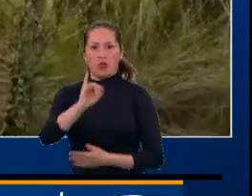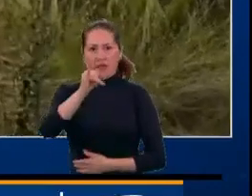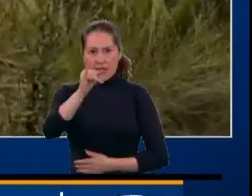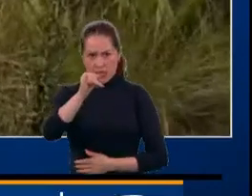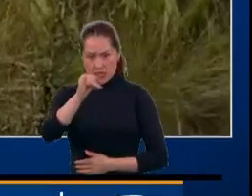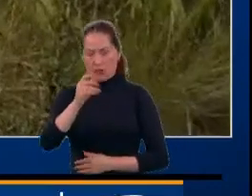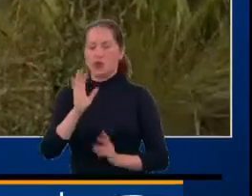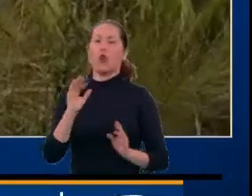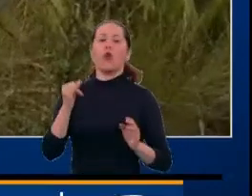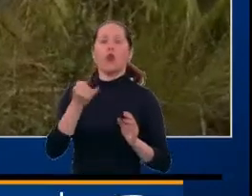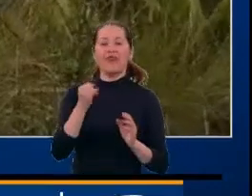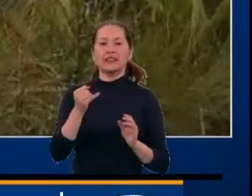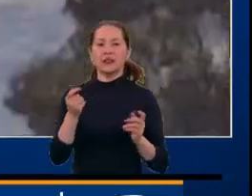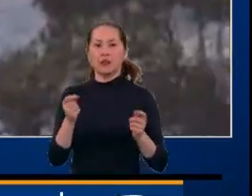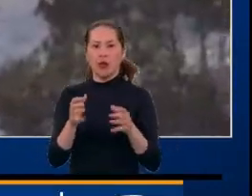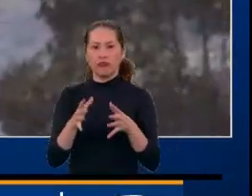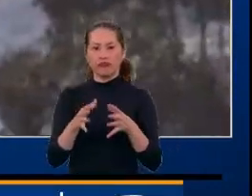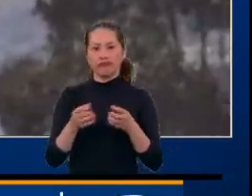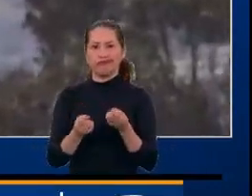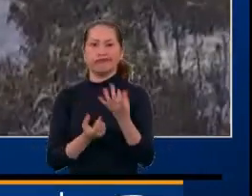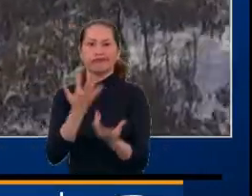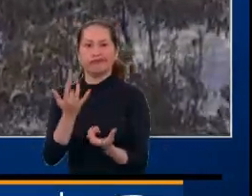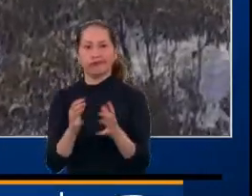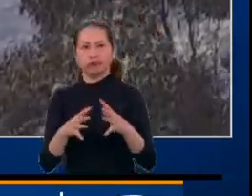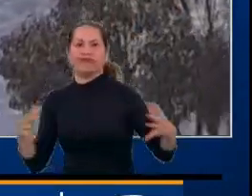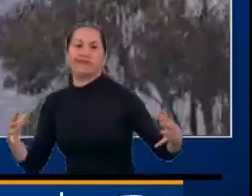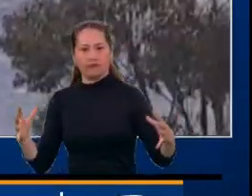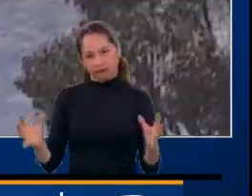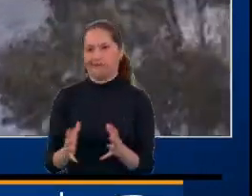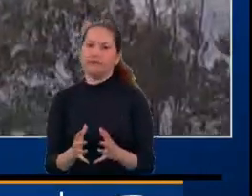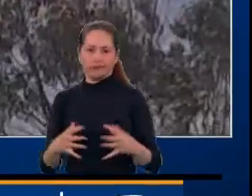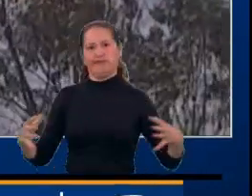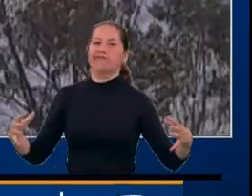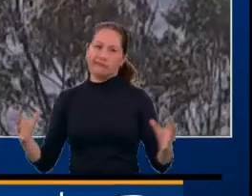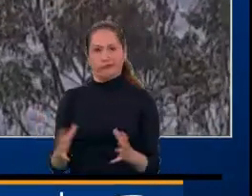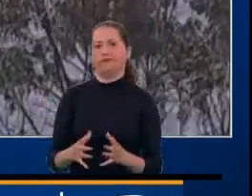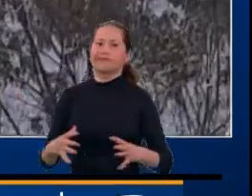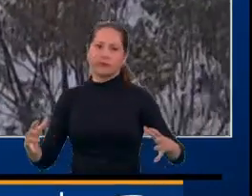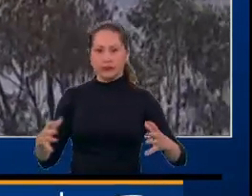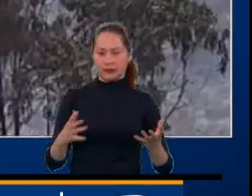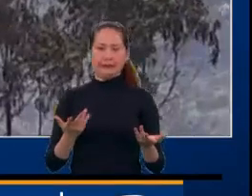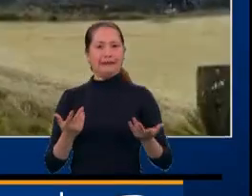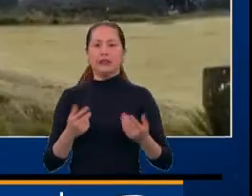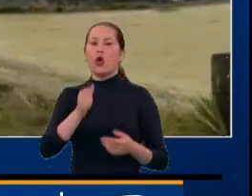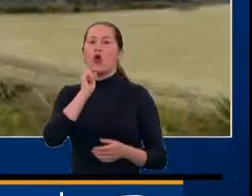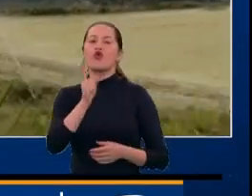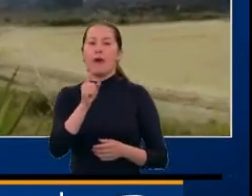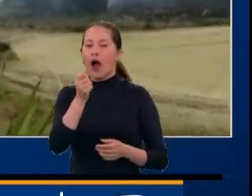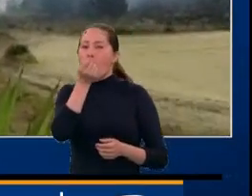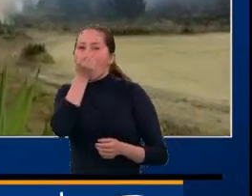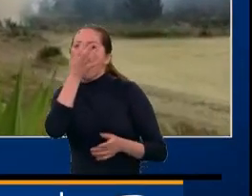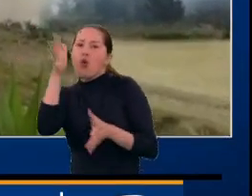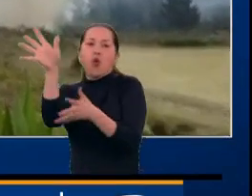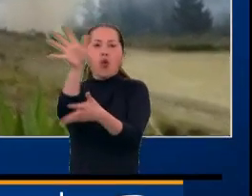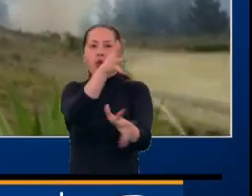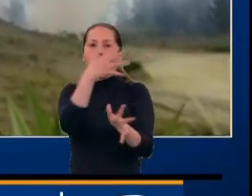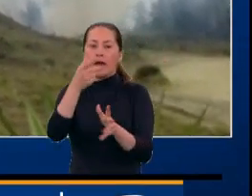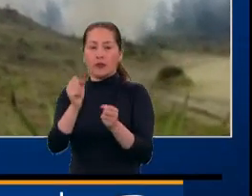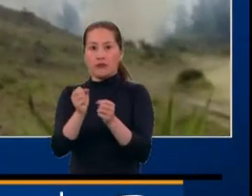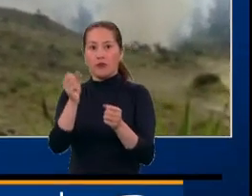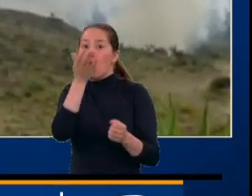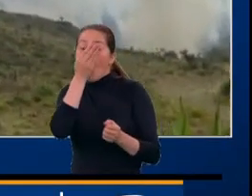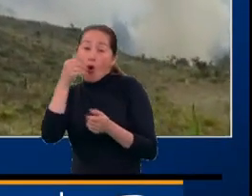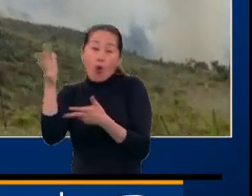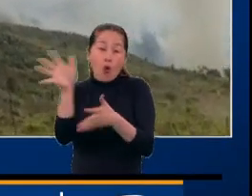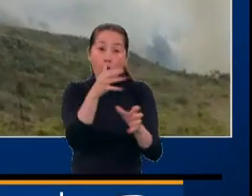ocasiones y desafortunadamente hemos tenido vientos de hasta 19 kilómetros que han reavivado las llamas, pero la comunicación que